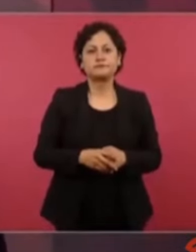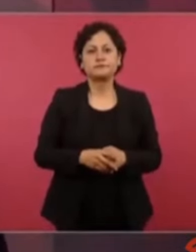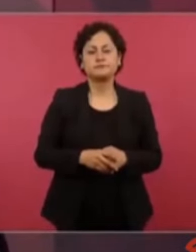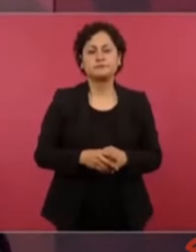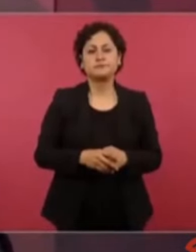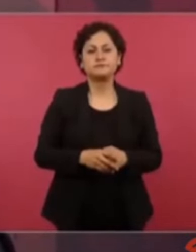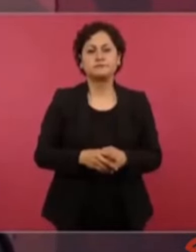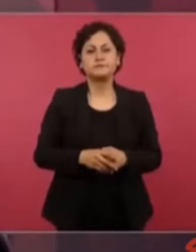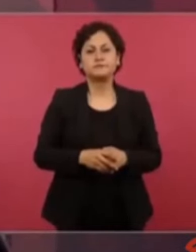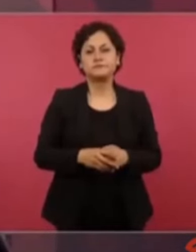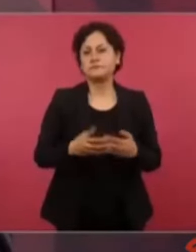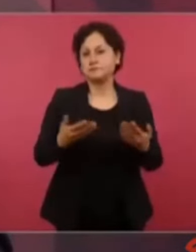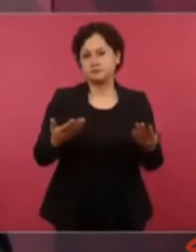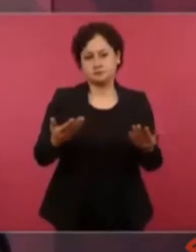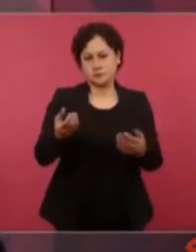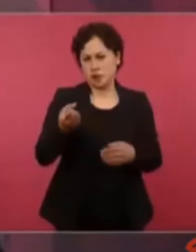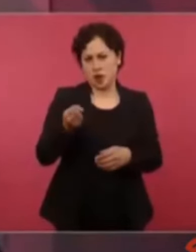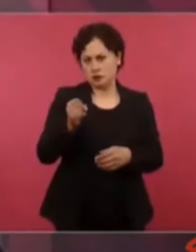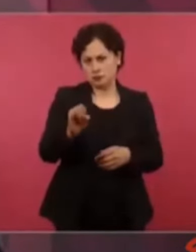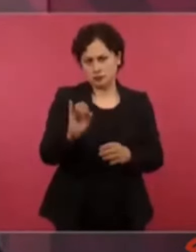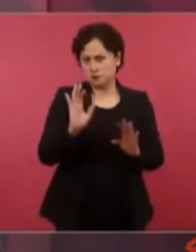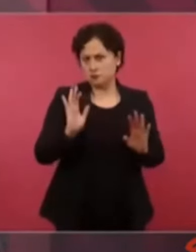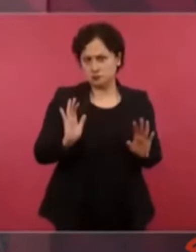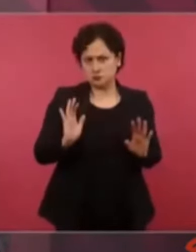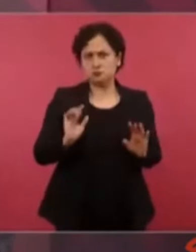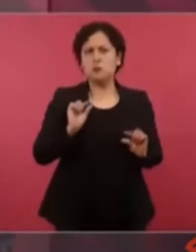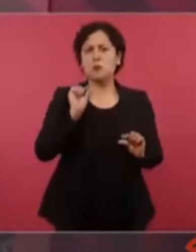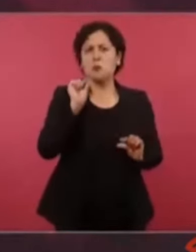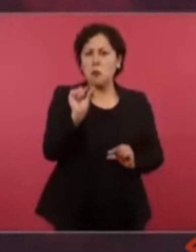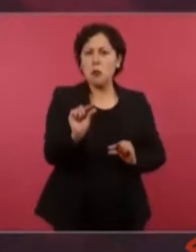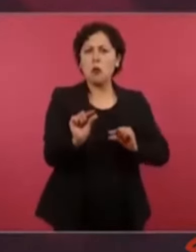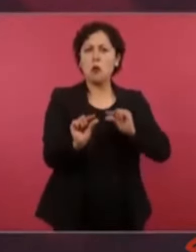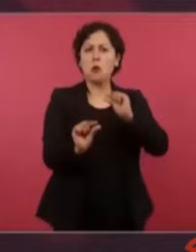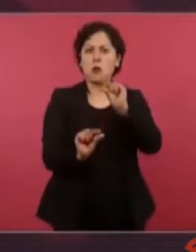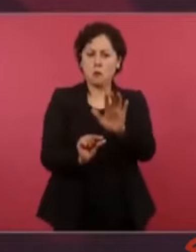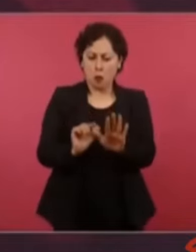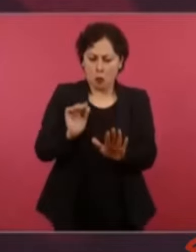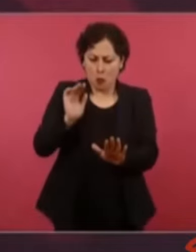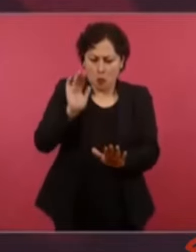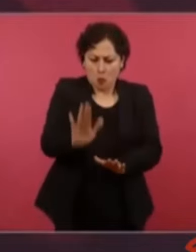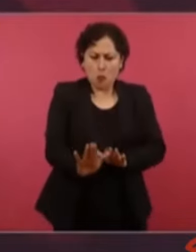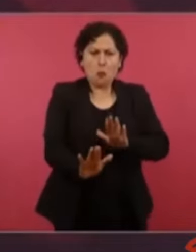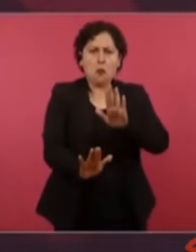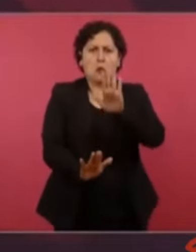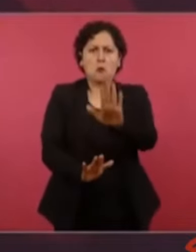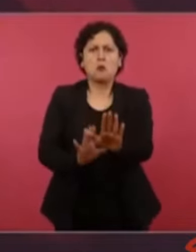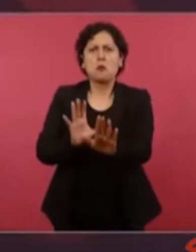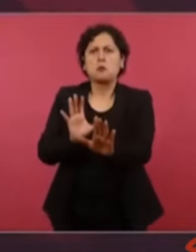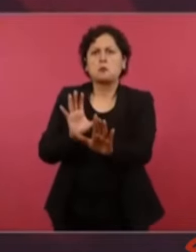Y así vamos a ir consolidando nuestra democracia.